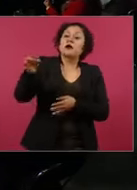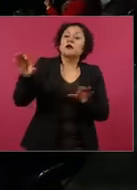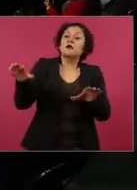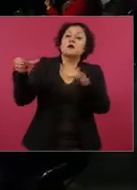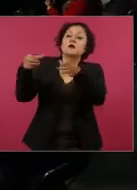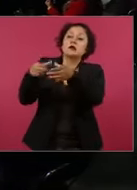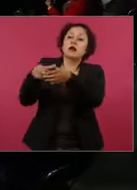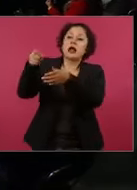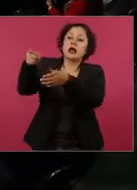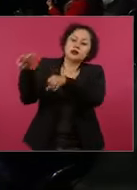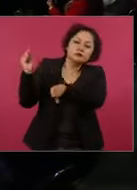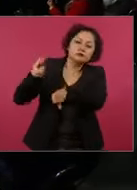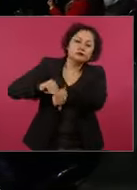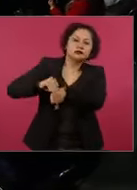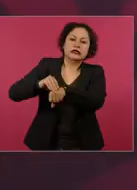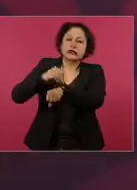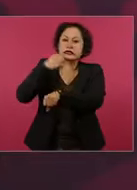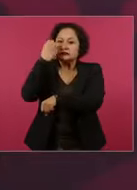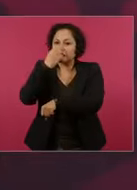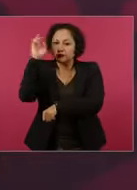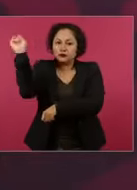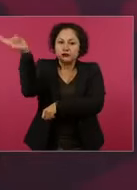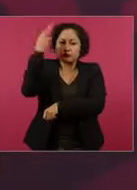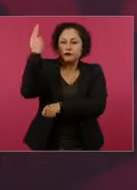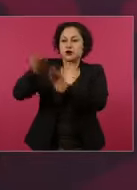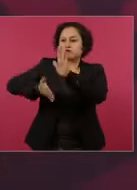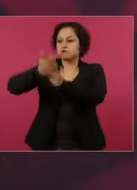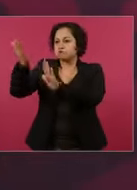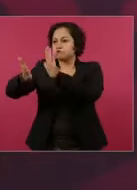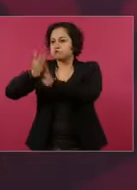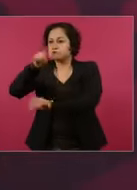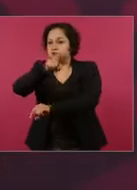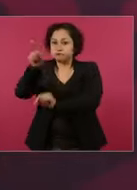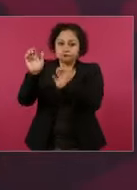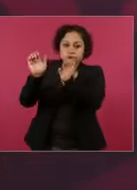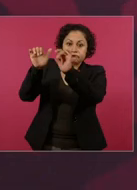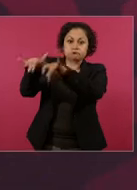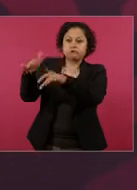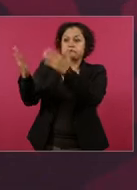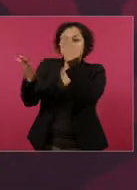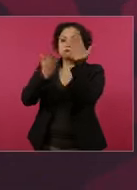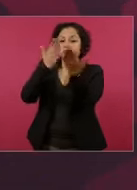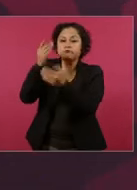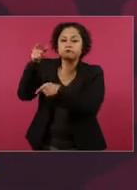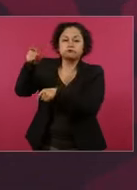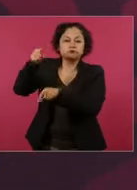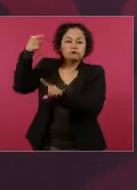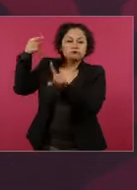para médicos y enfermeras.